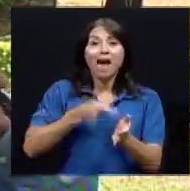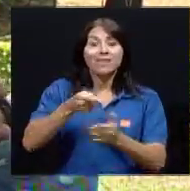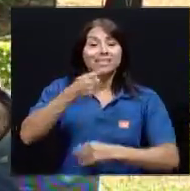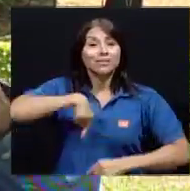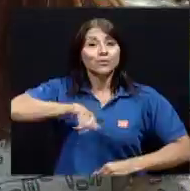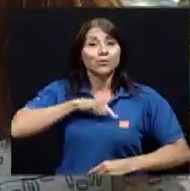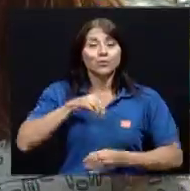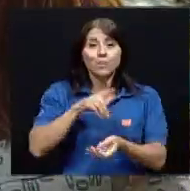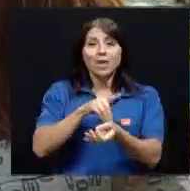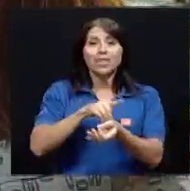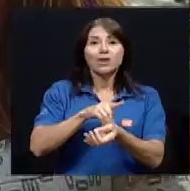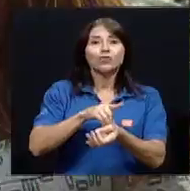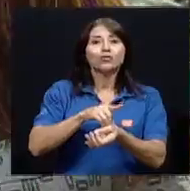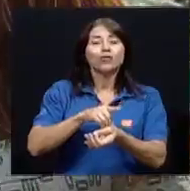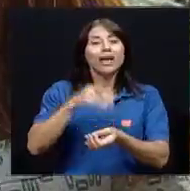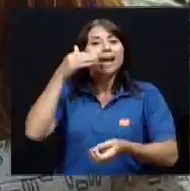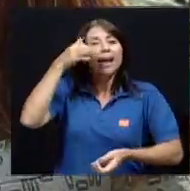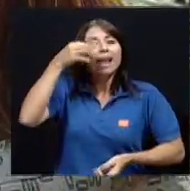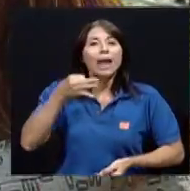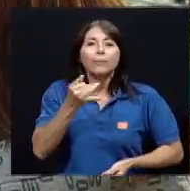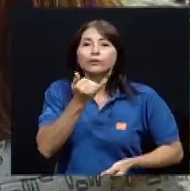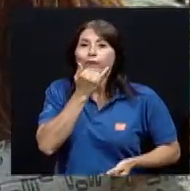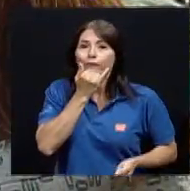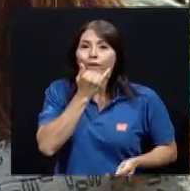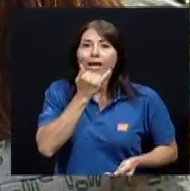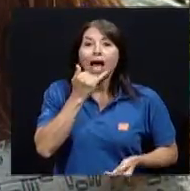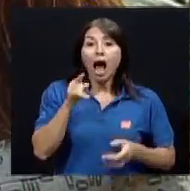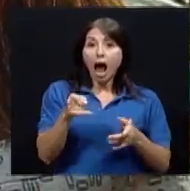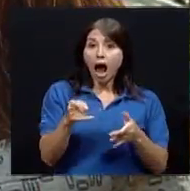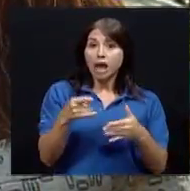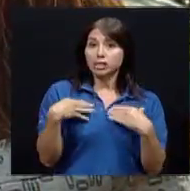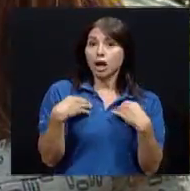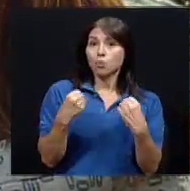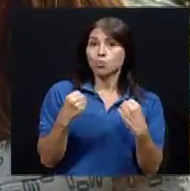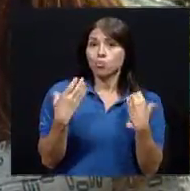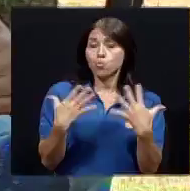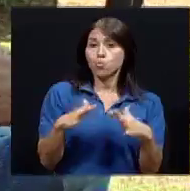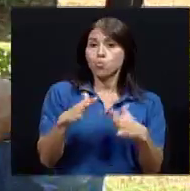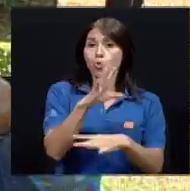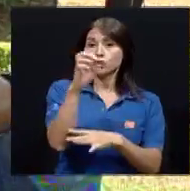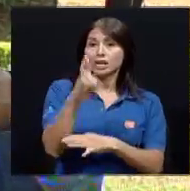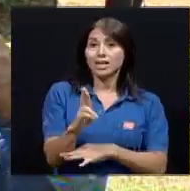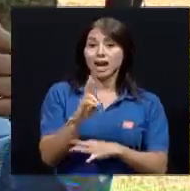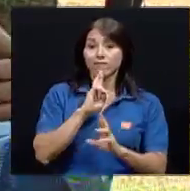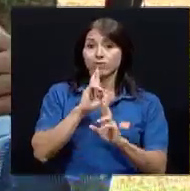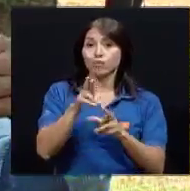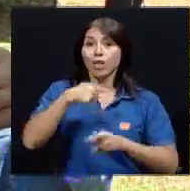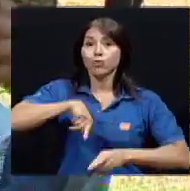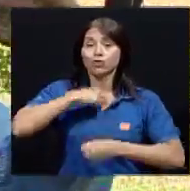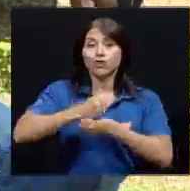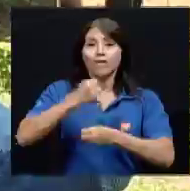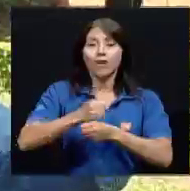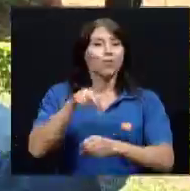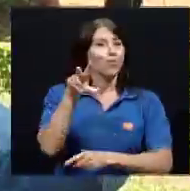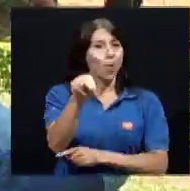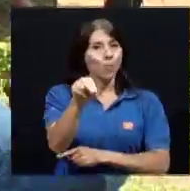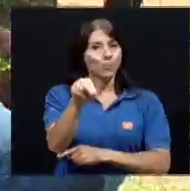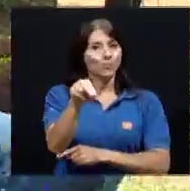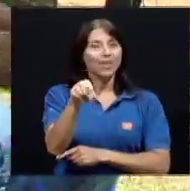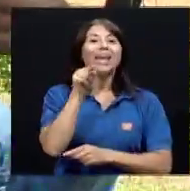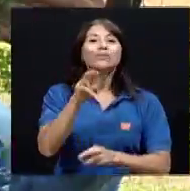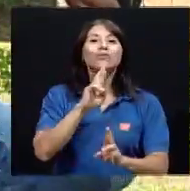perspectiva y creemos que esos índices son producto de nuestro trabajo. No, en realidad es producto de una sociedad